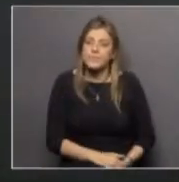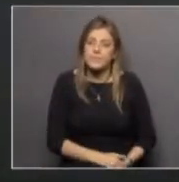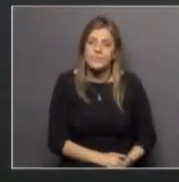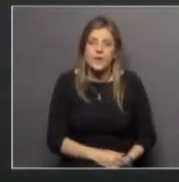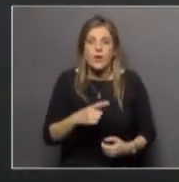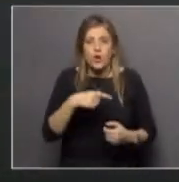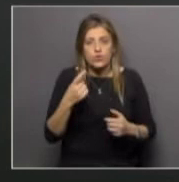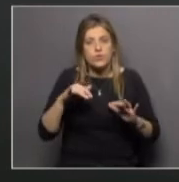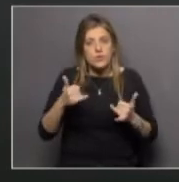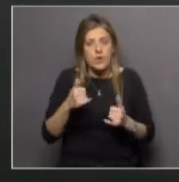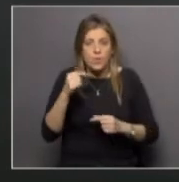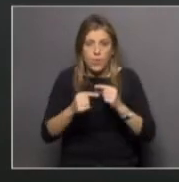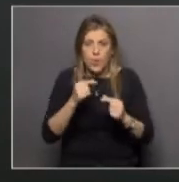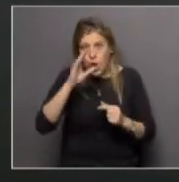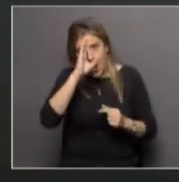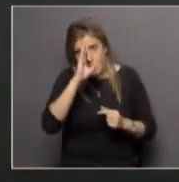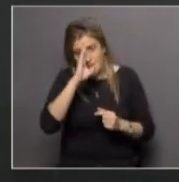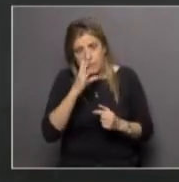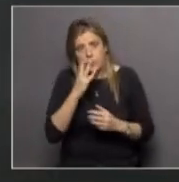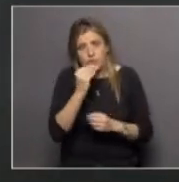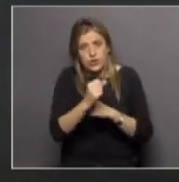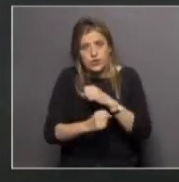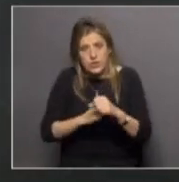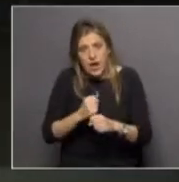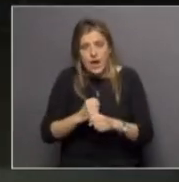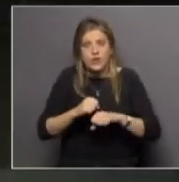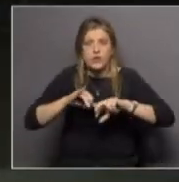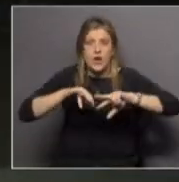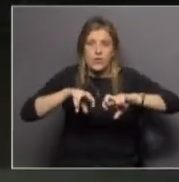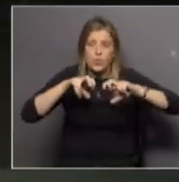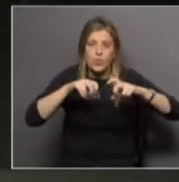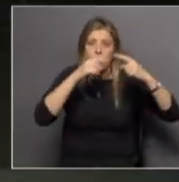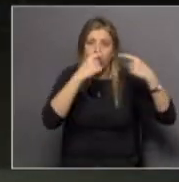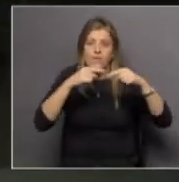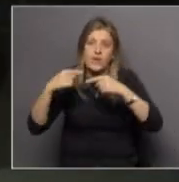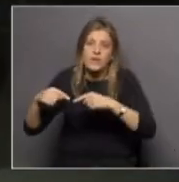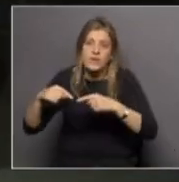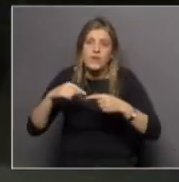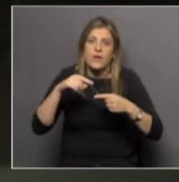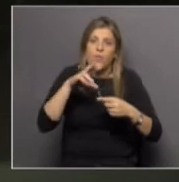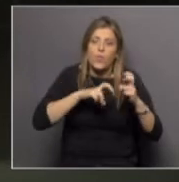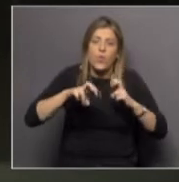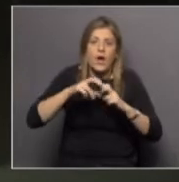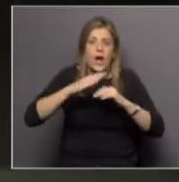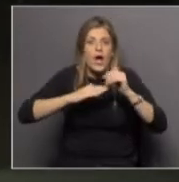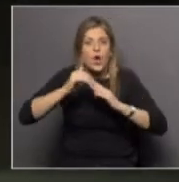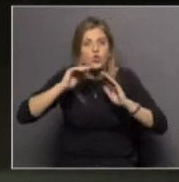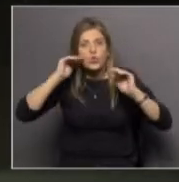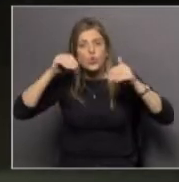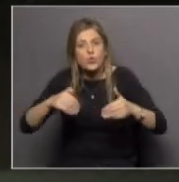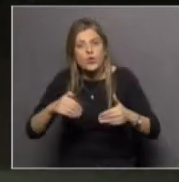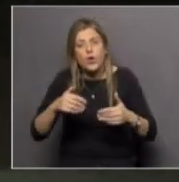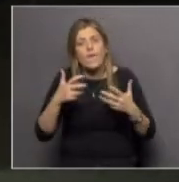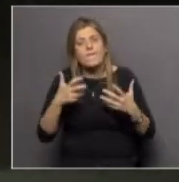nosotros hemos ido aprendiendo a lo largo de todos estos años de hacer estudios de diverso tipo aplicados a la construcción la de